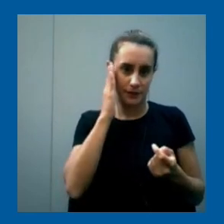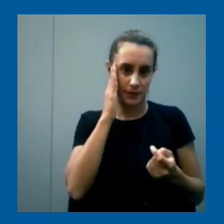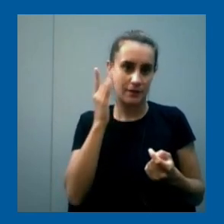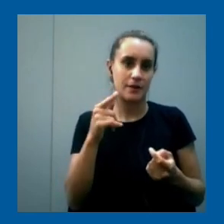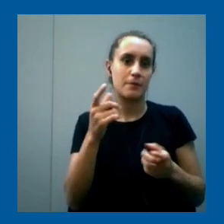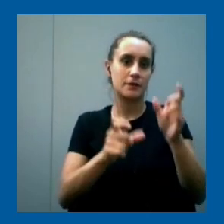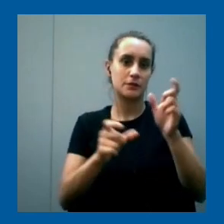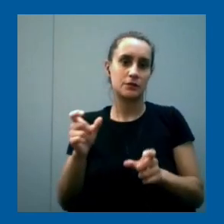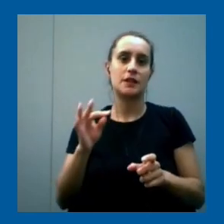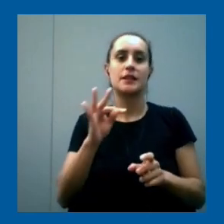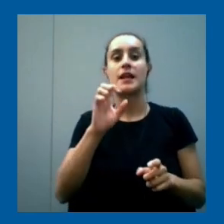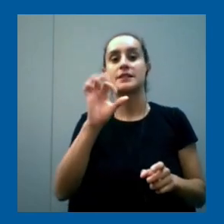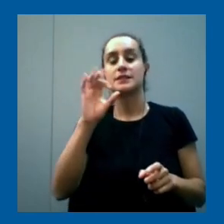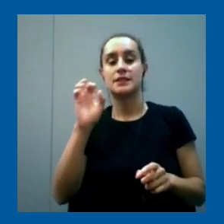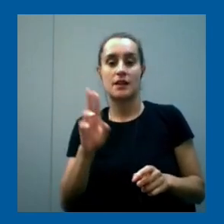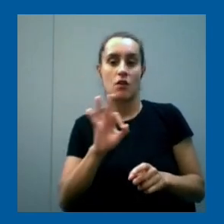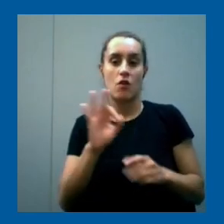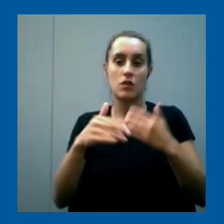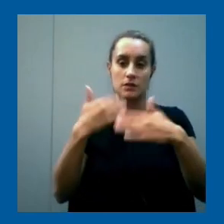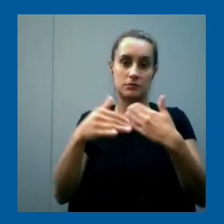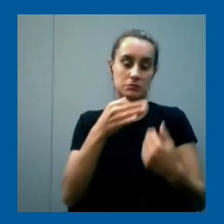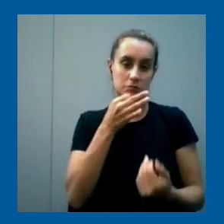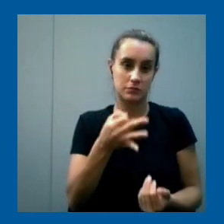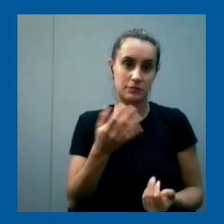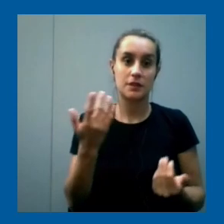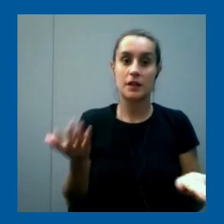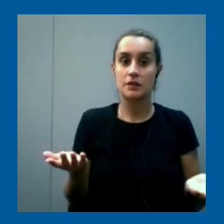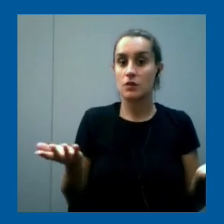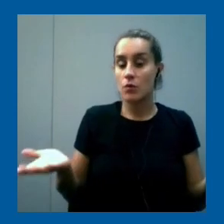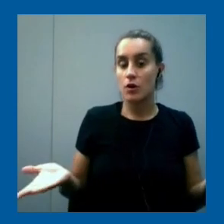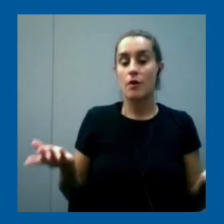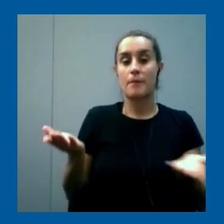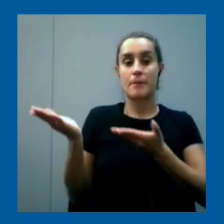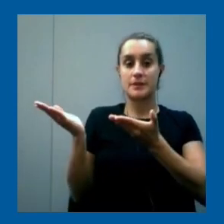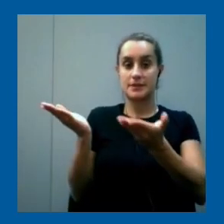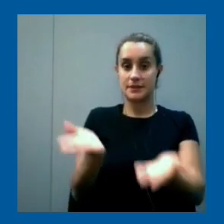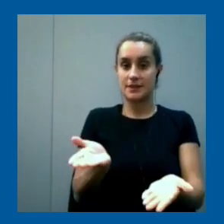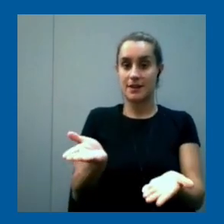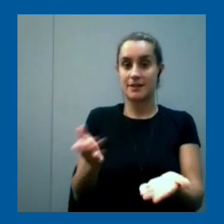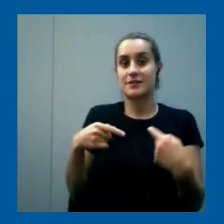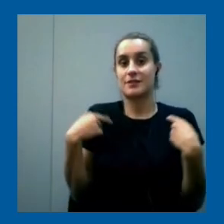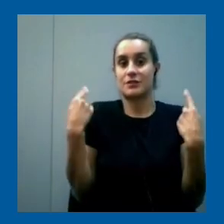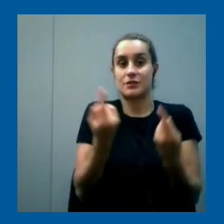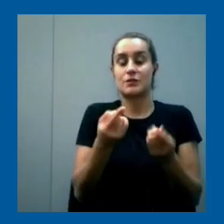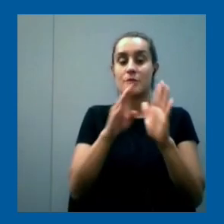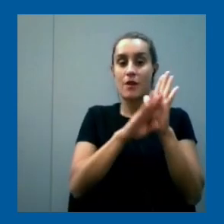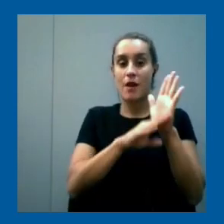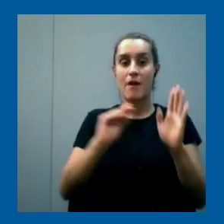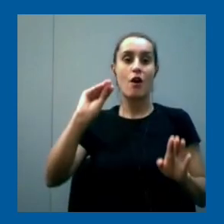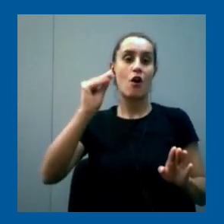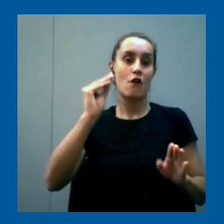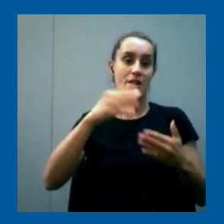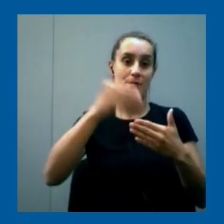testers. Y bueno, eso es un poco presentarles jóvenes a programar y contarles de lo que es nuestro programa.